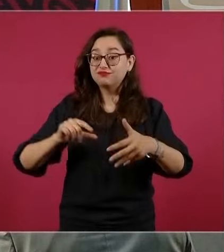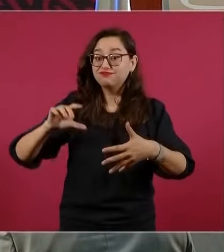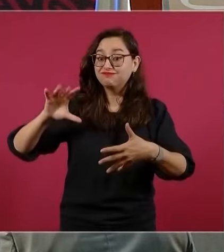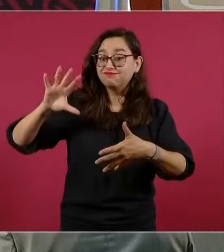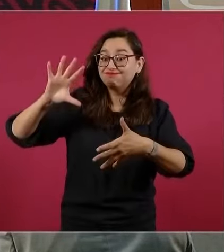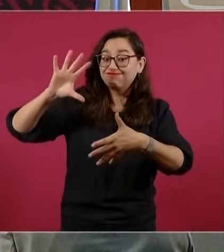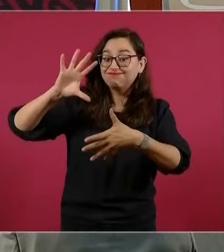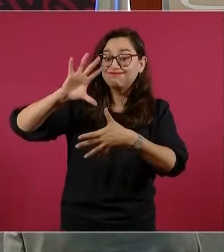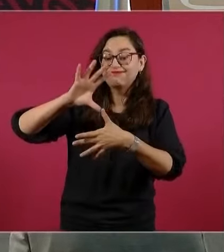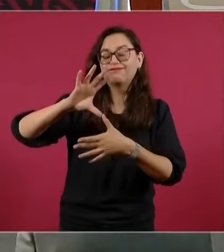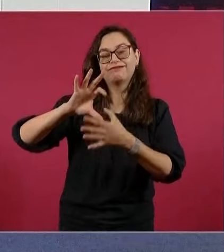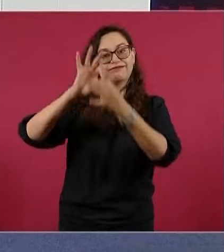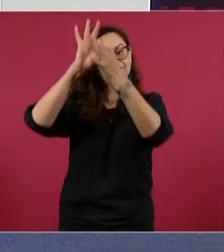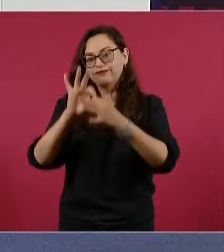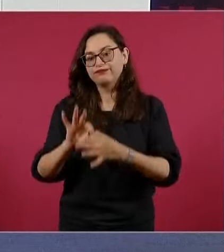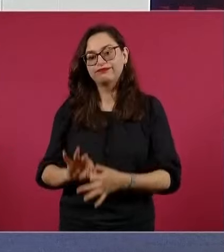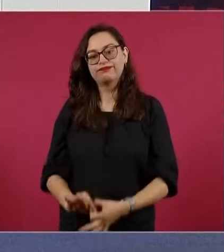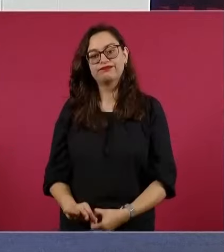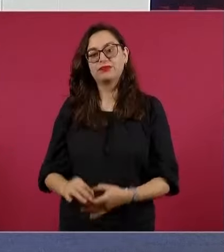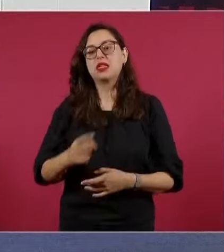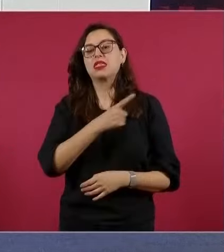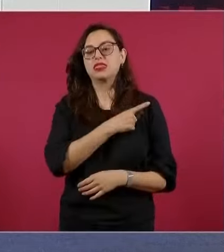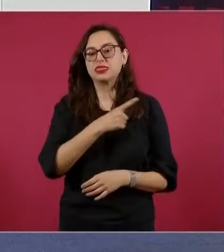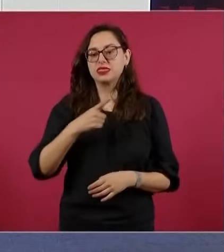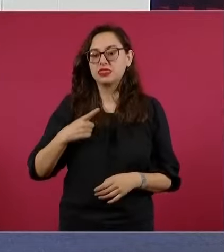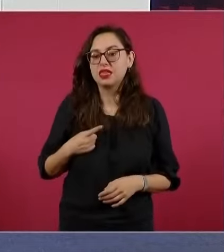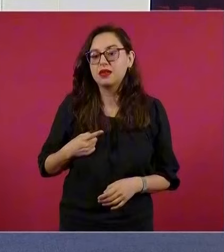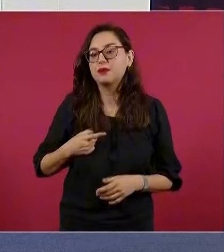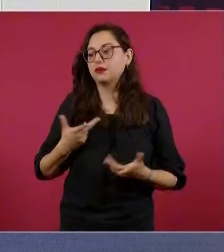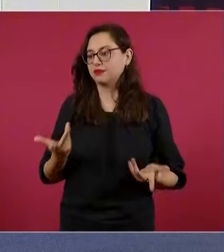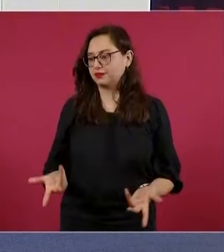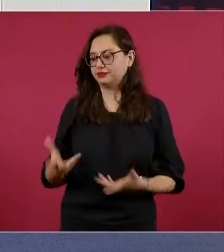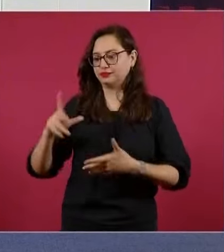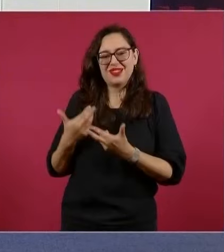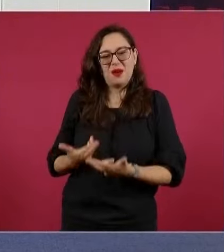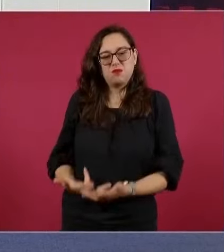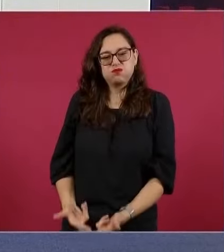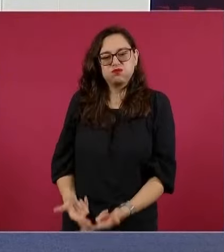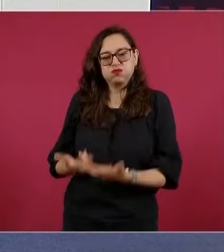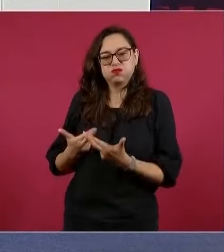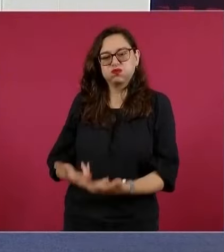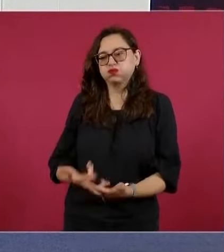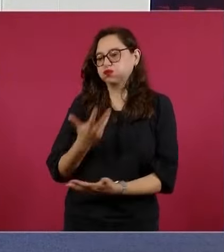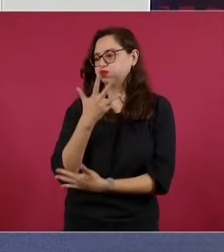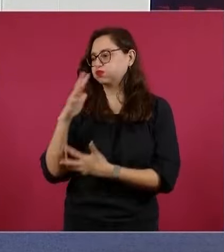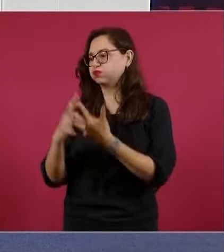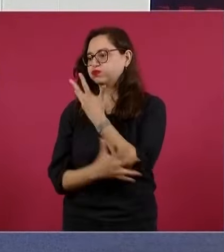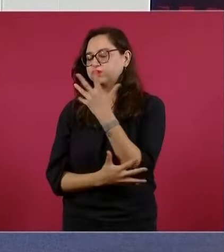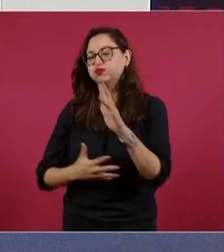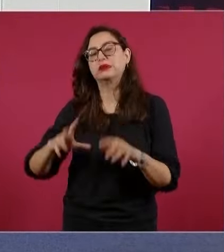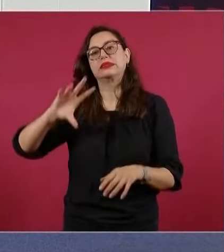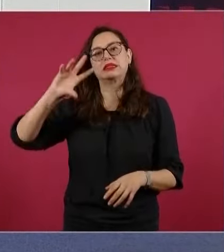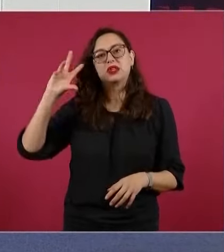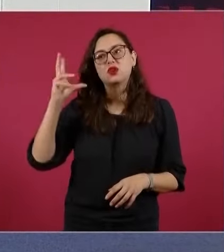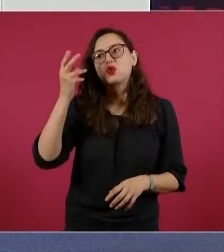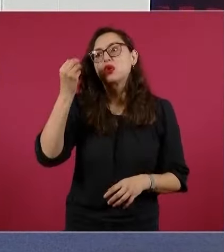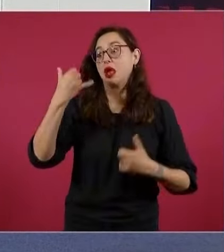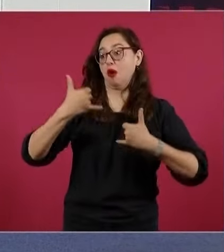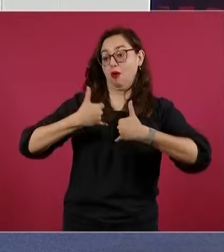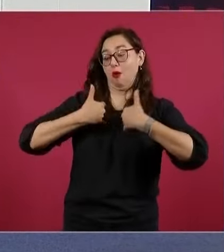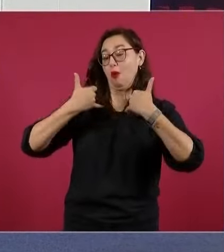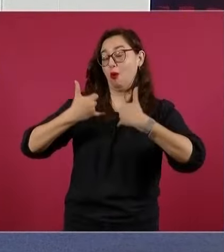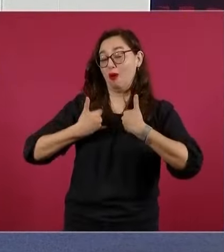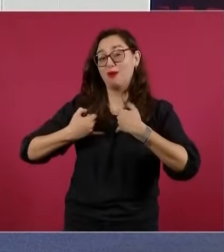de todo el continente americano, sumar vastos recursos naturales, tecnología y mano de obra, así como